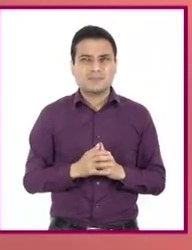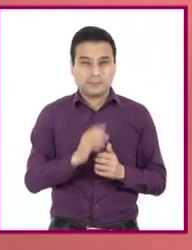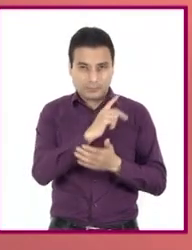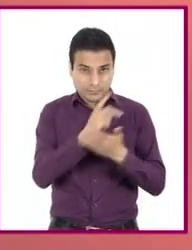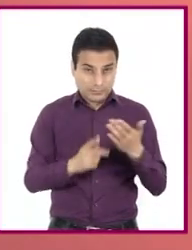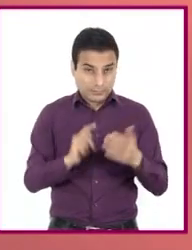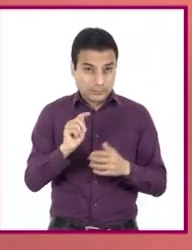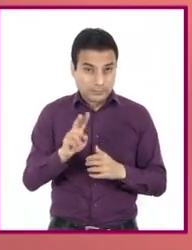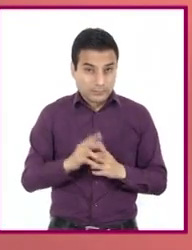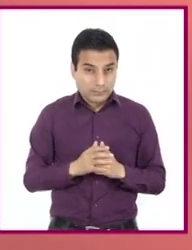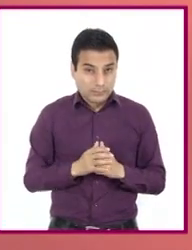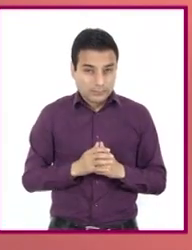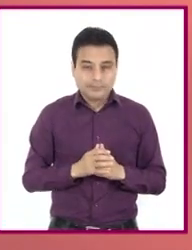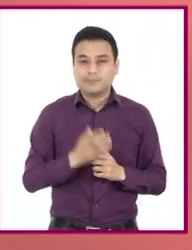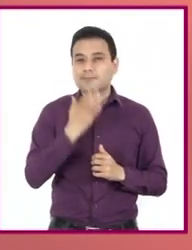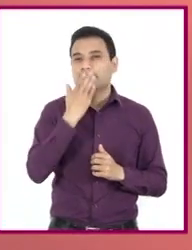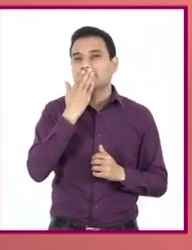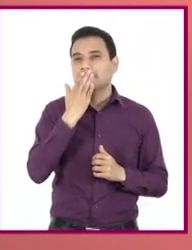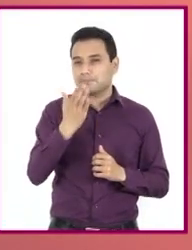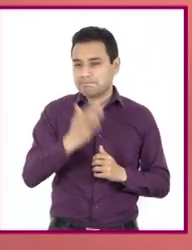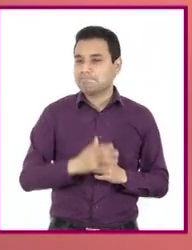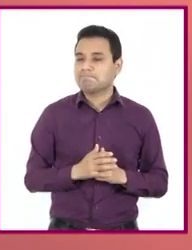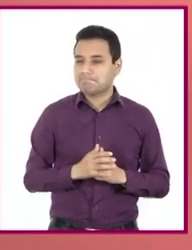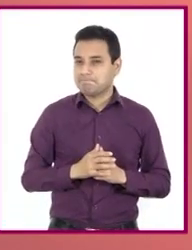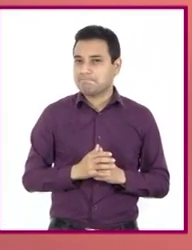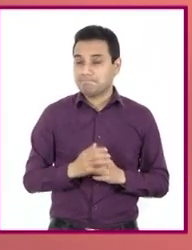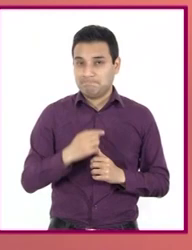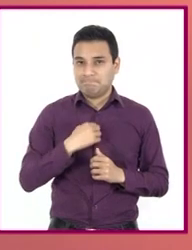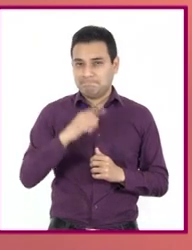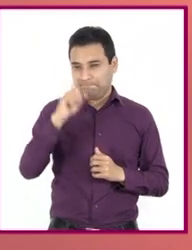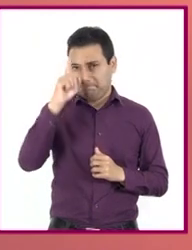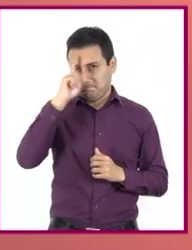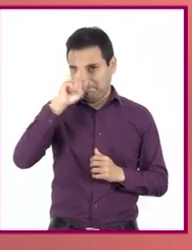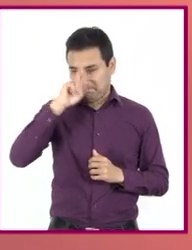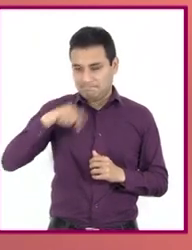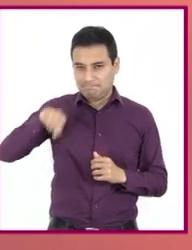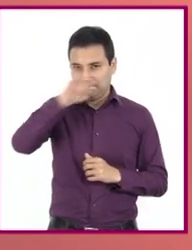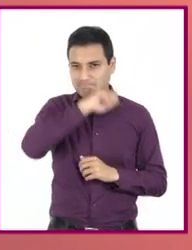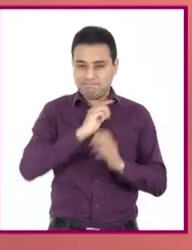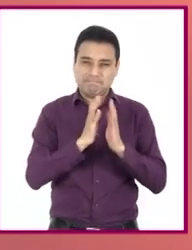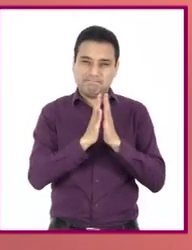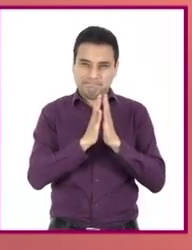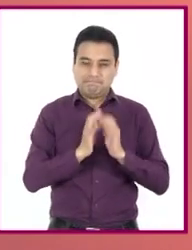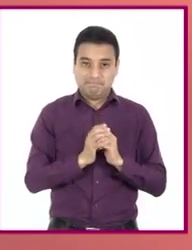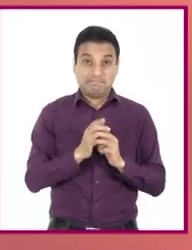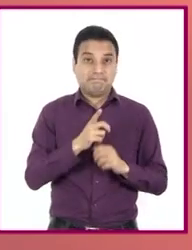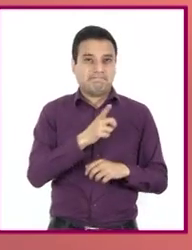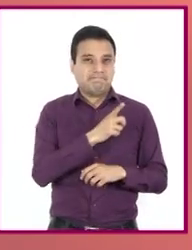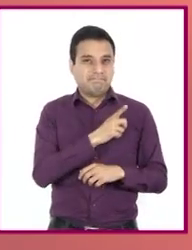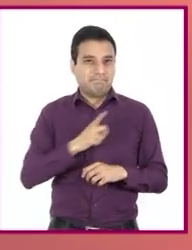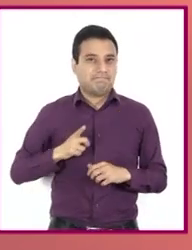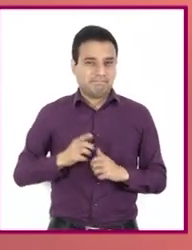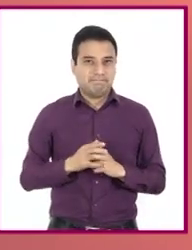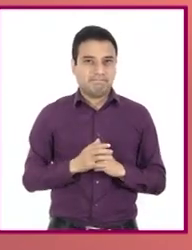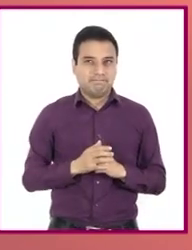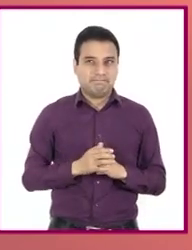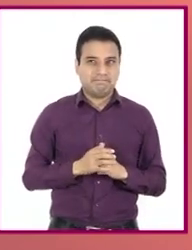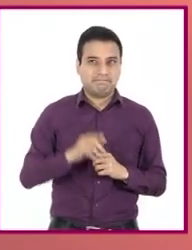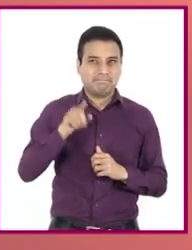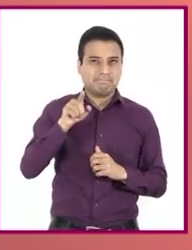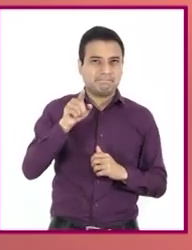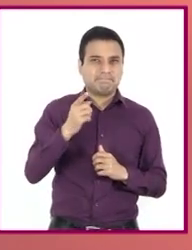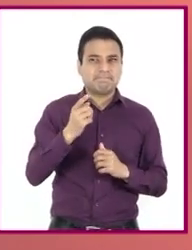de televisión? Muy bien. Les recomiendo a las alumnas y alumnos que tomen apuntes del orden que siguen las